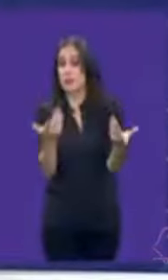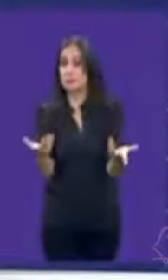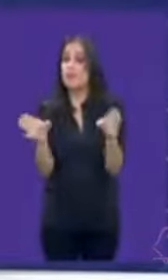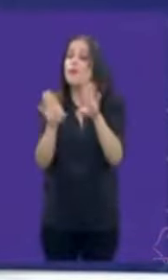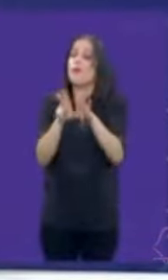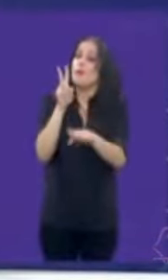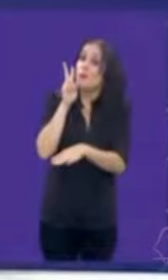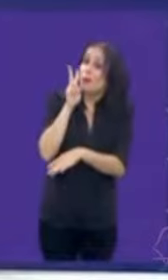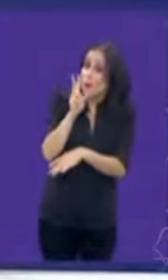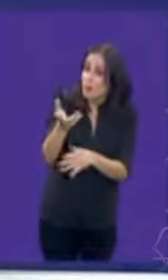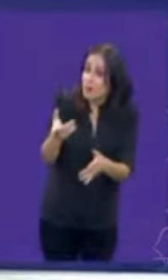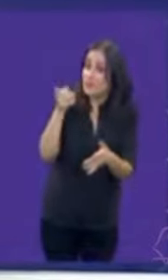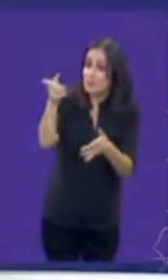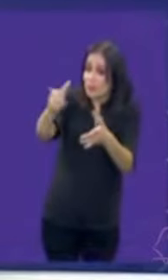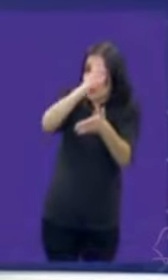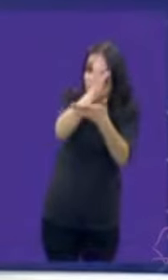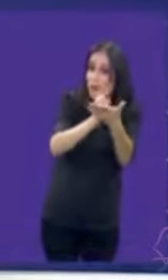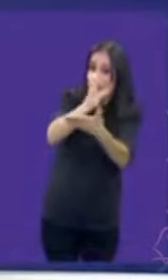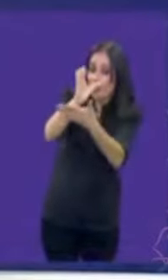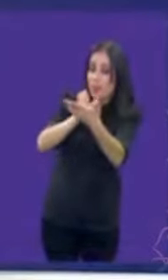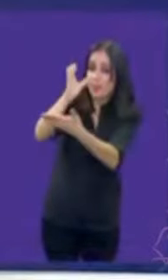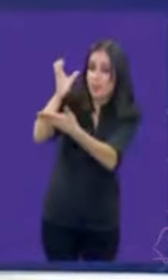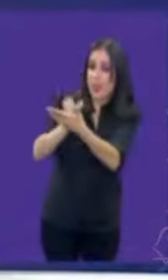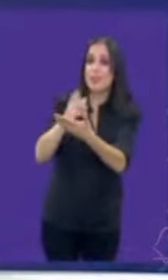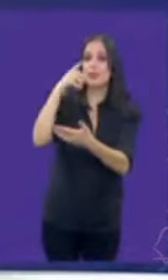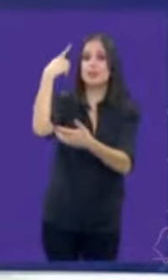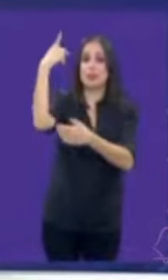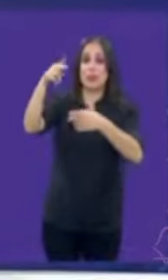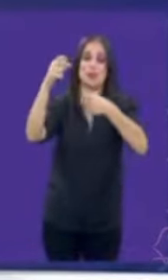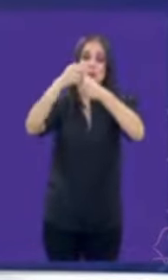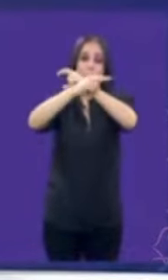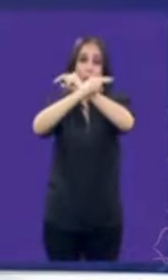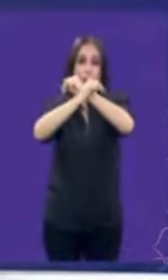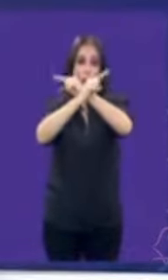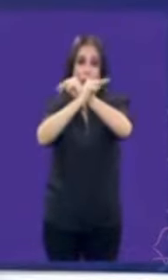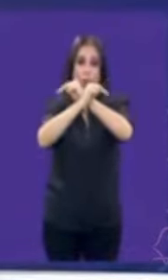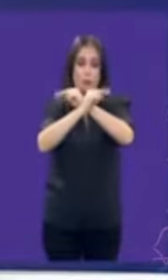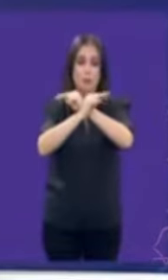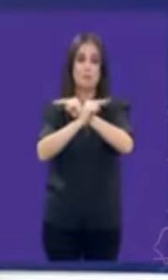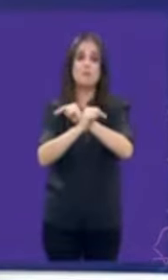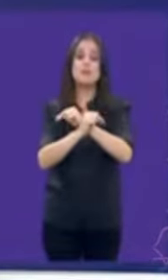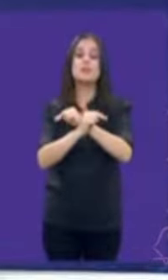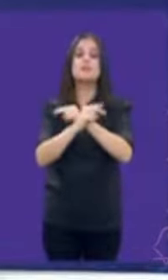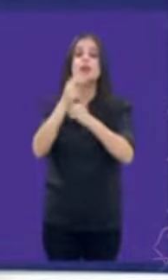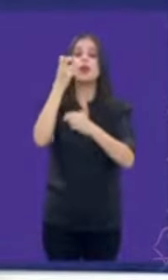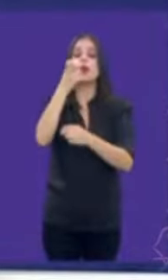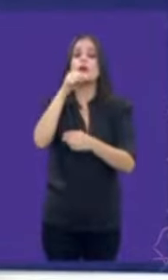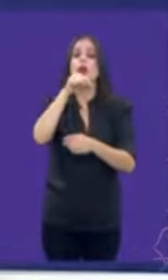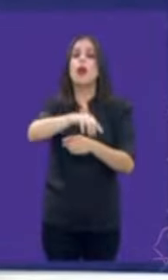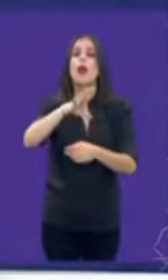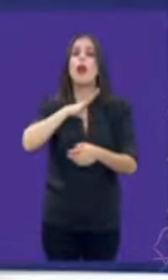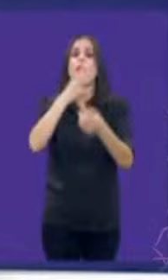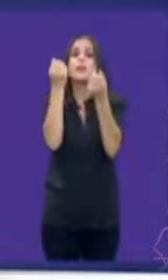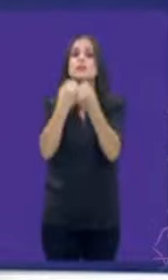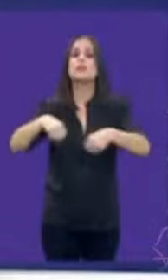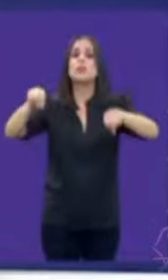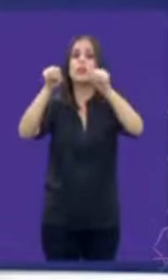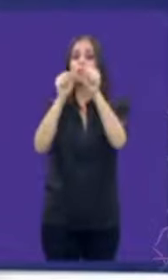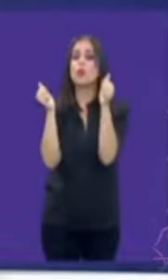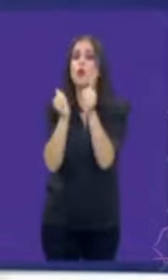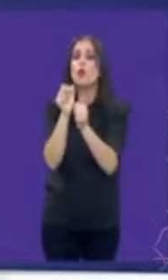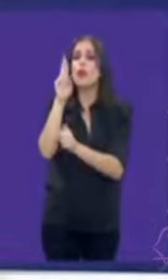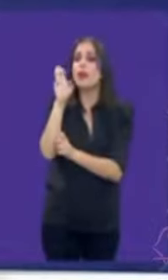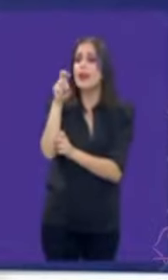que los contratos que tienes de las utopías están relacionados, los socios, con René